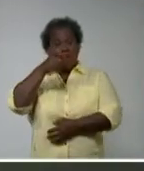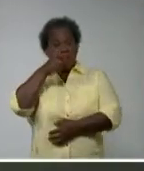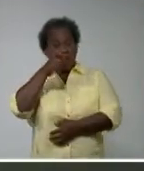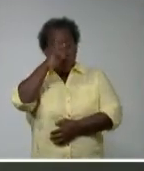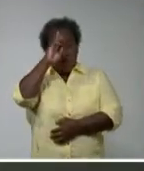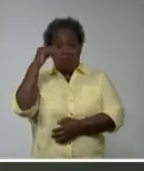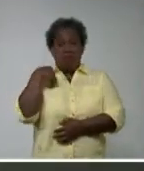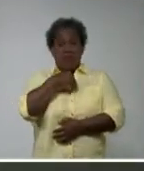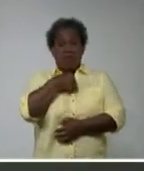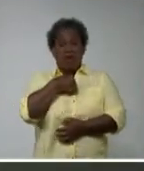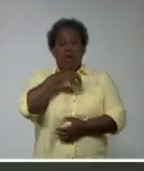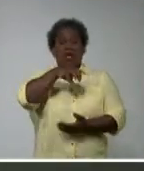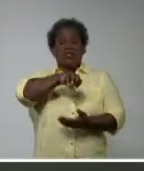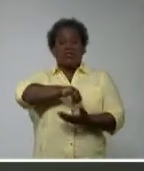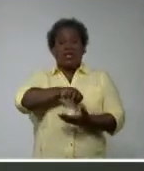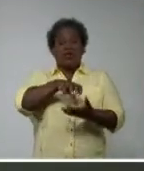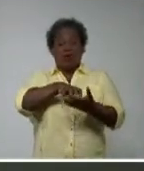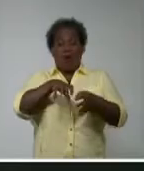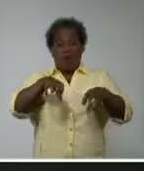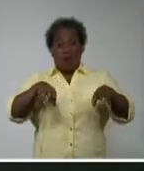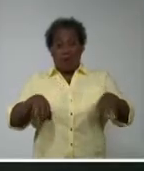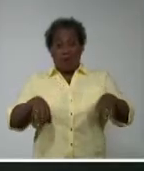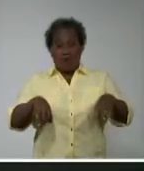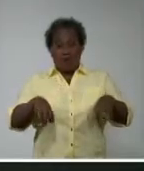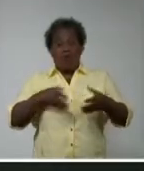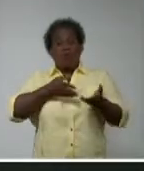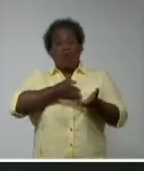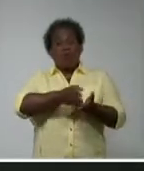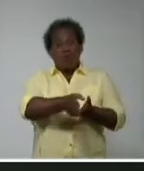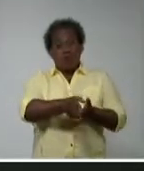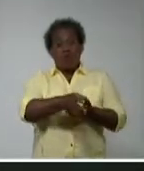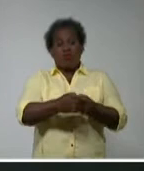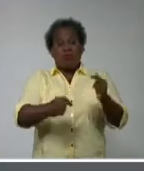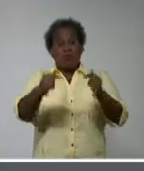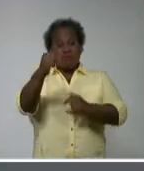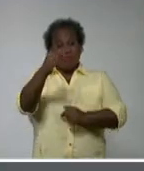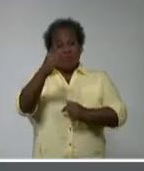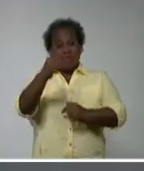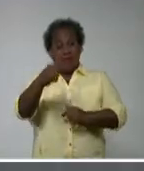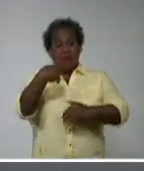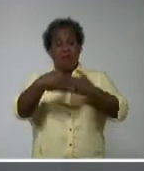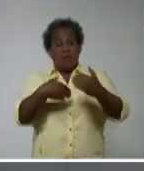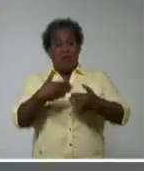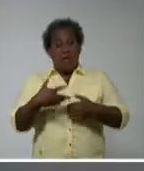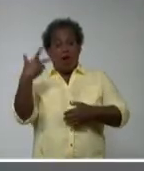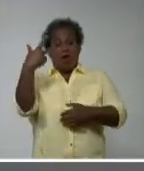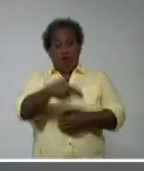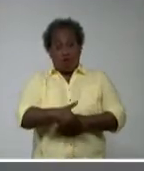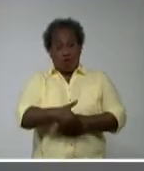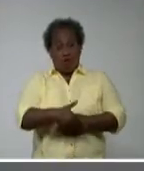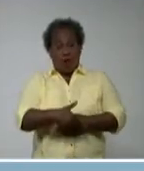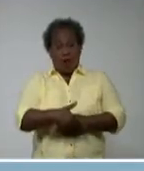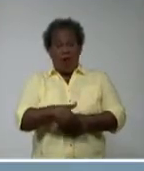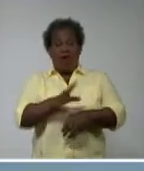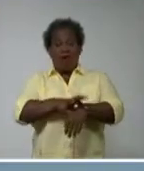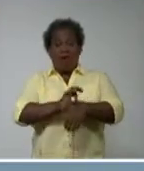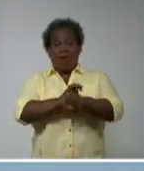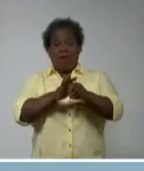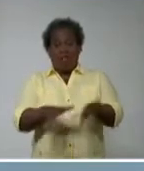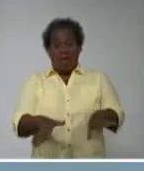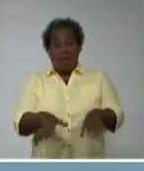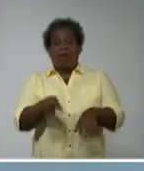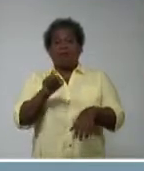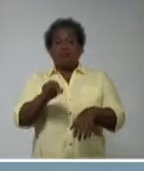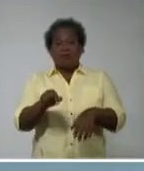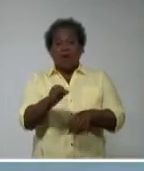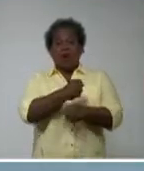centros de aislamiento continúa entre los principales retos para cortar la cadena de contagios en el momento oportuno. El uso de la aplicación web